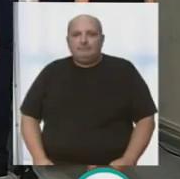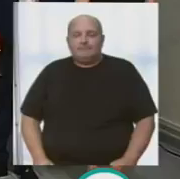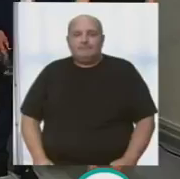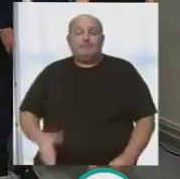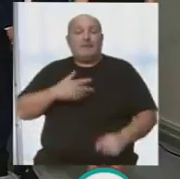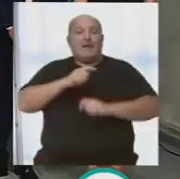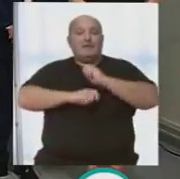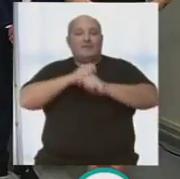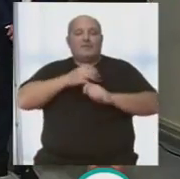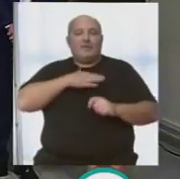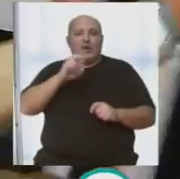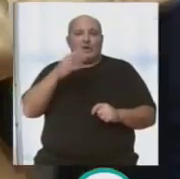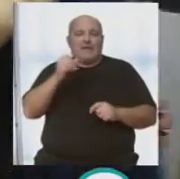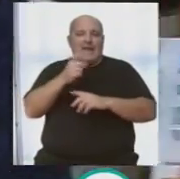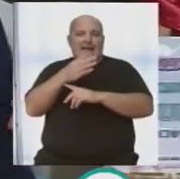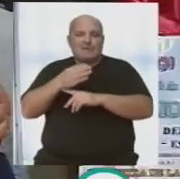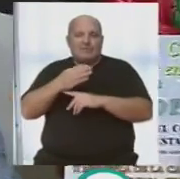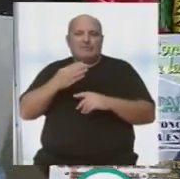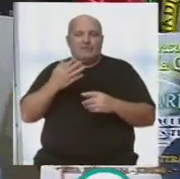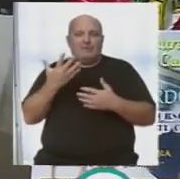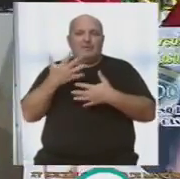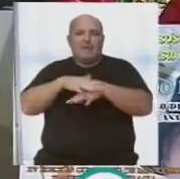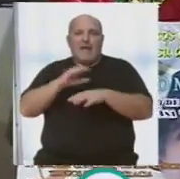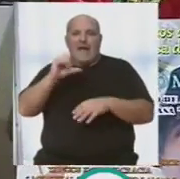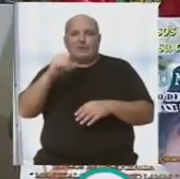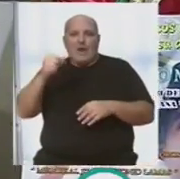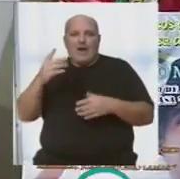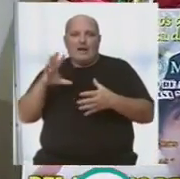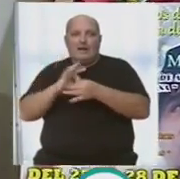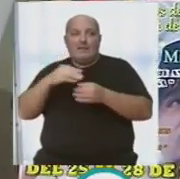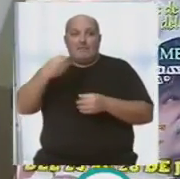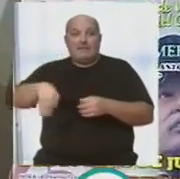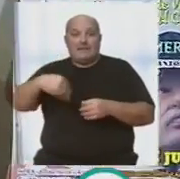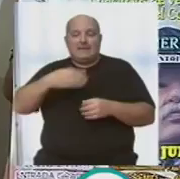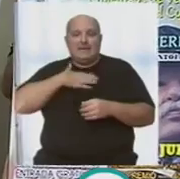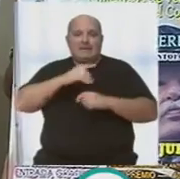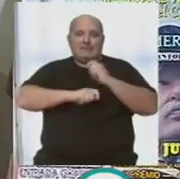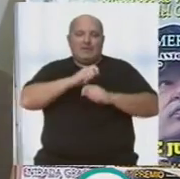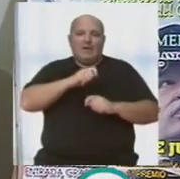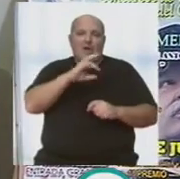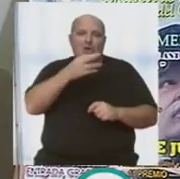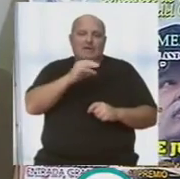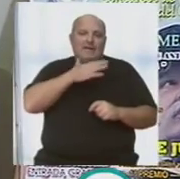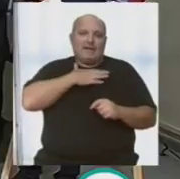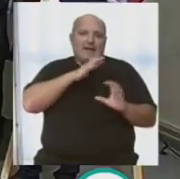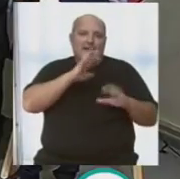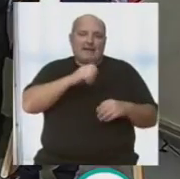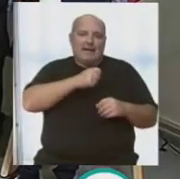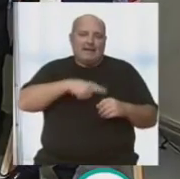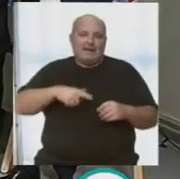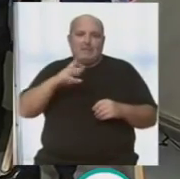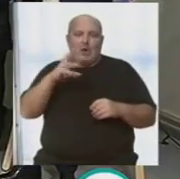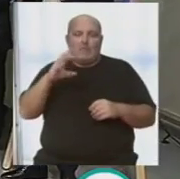La Asociación de Coristas El Cañón se integra en la de Ascoga. El presidente de la Asociación de Coristas Gaditanos, Antonio